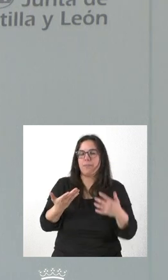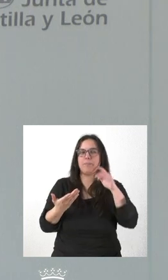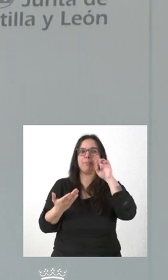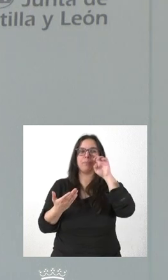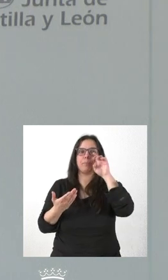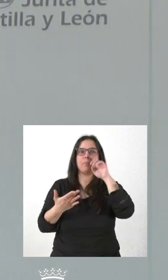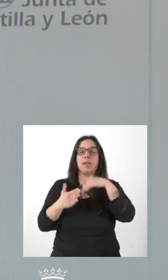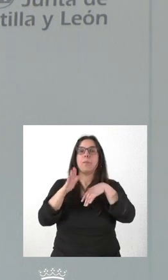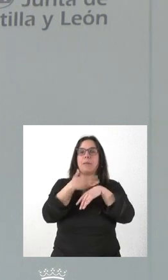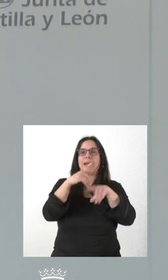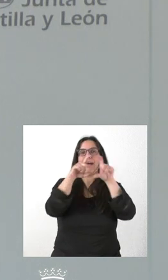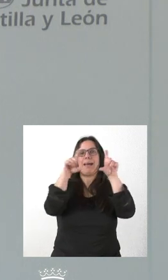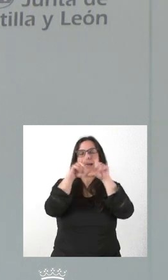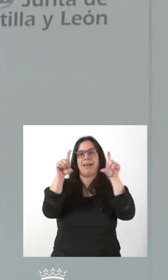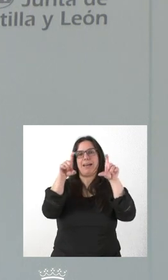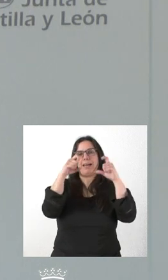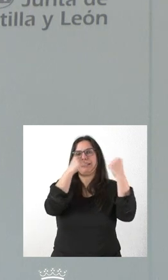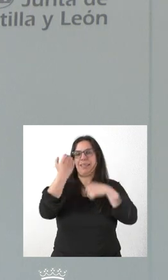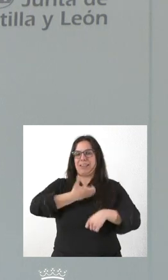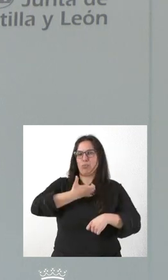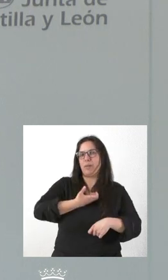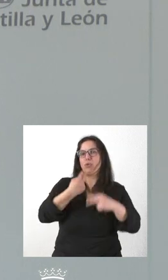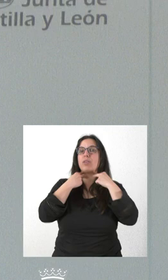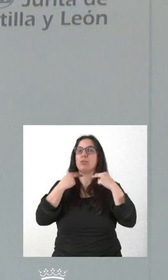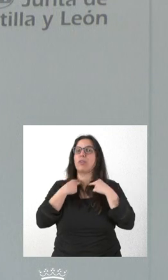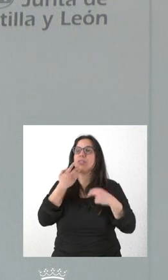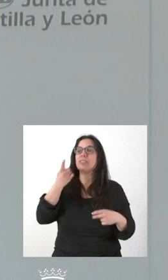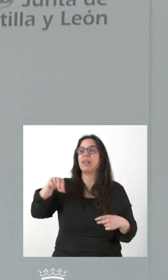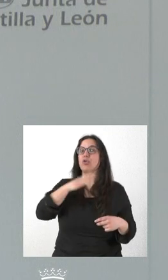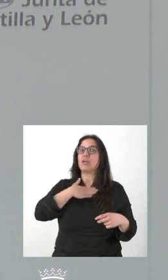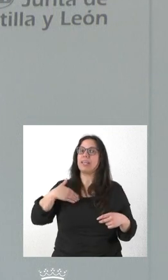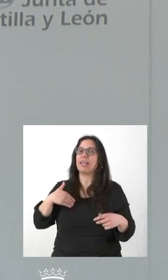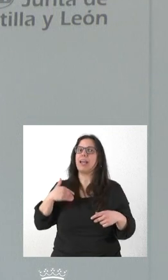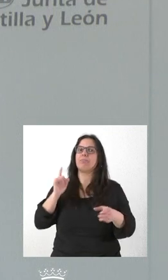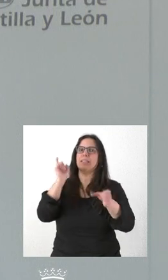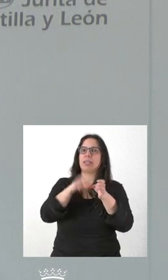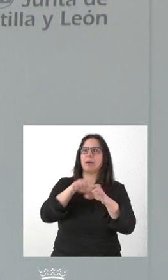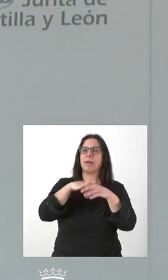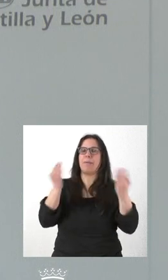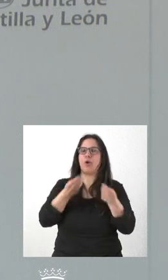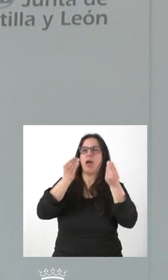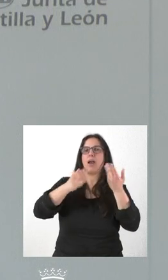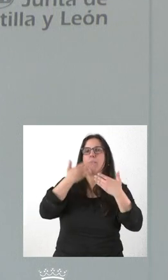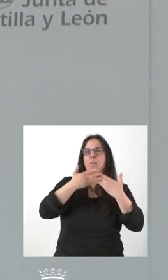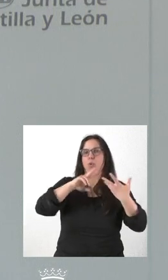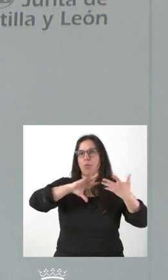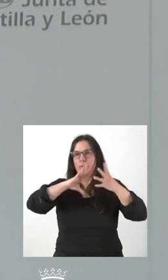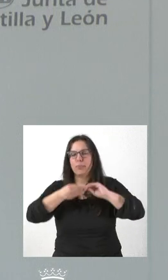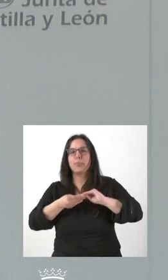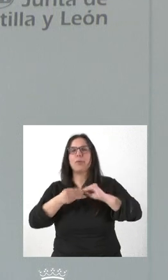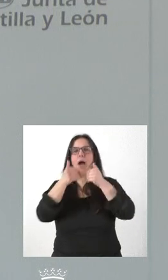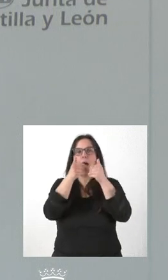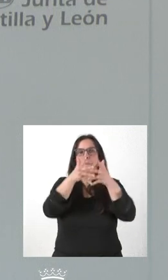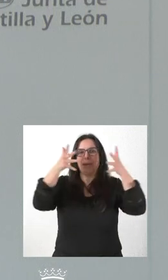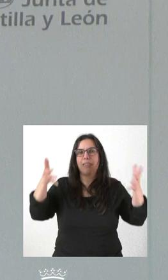las entidades locales que deciden presentarse a iniciativas de mejora, modernización, ampliación o